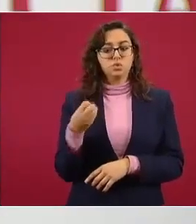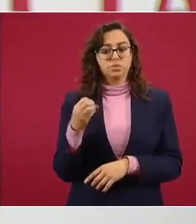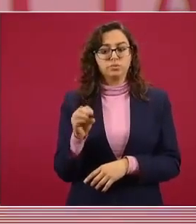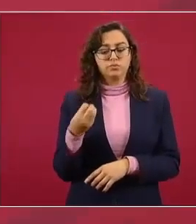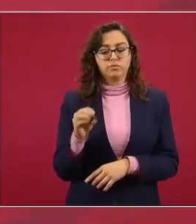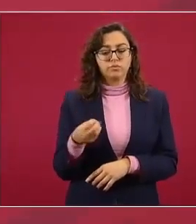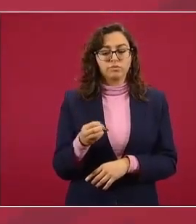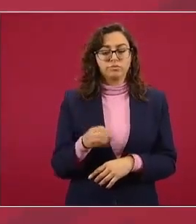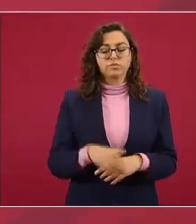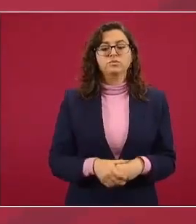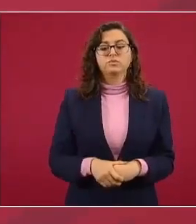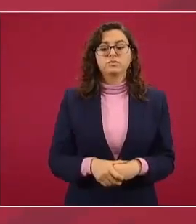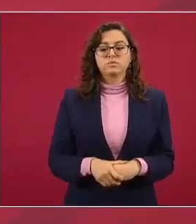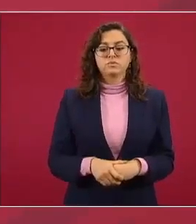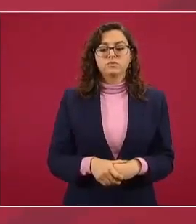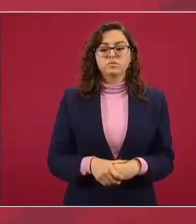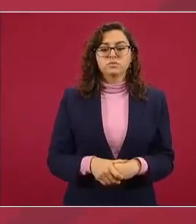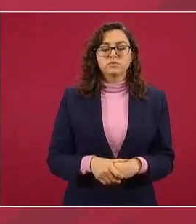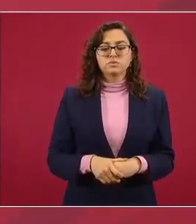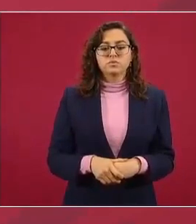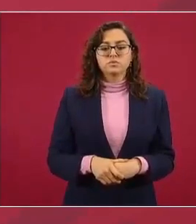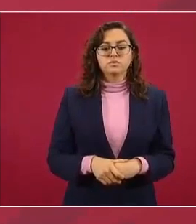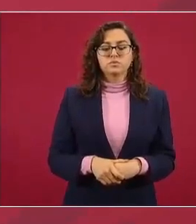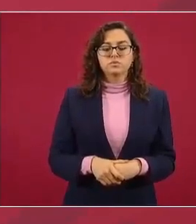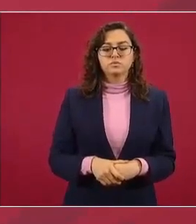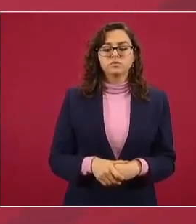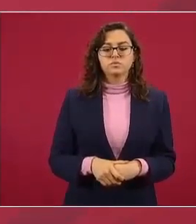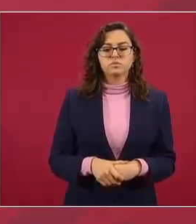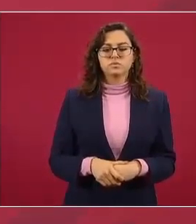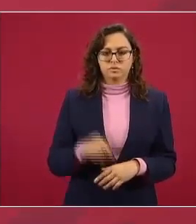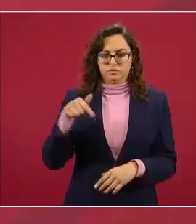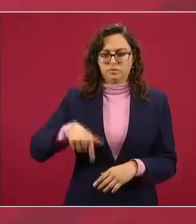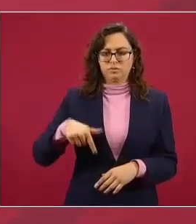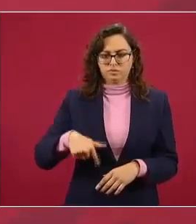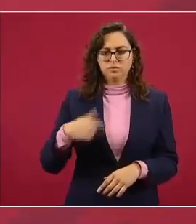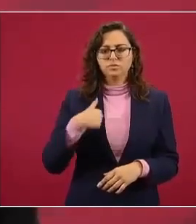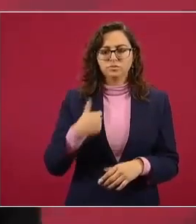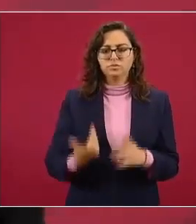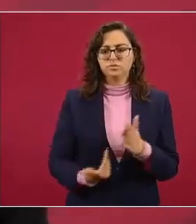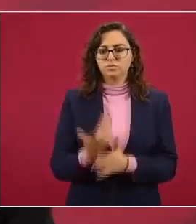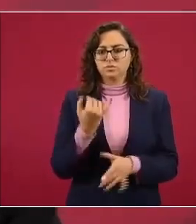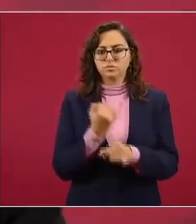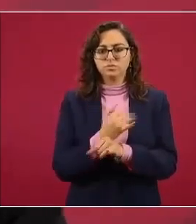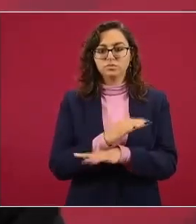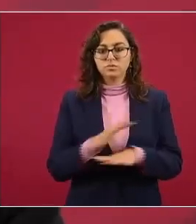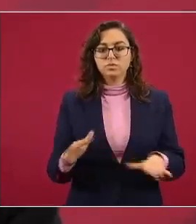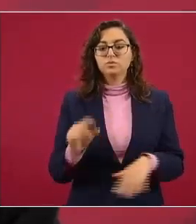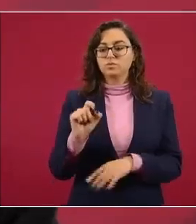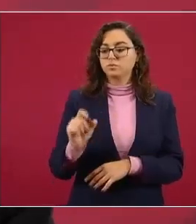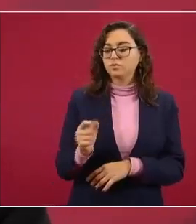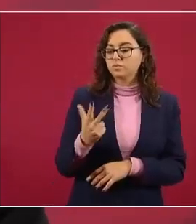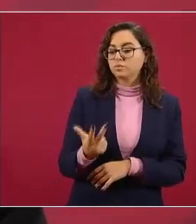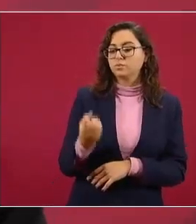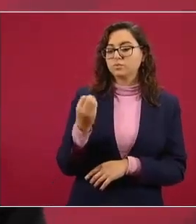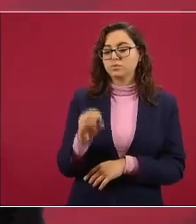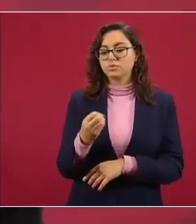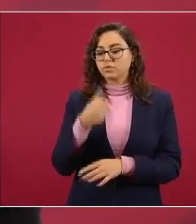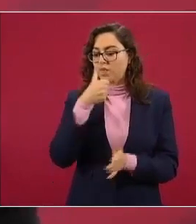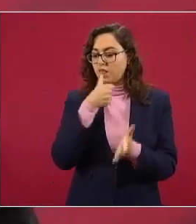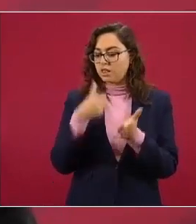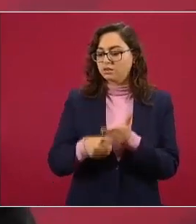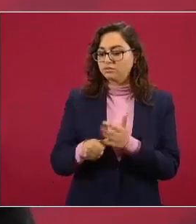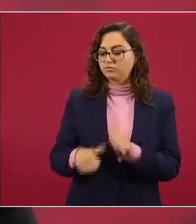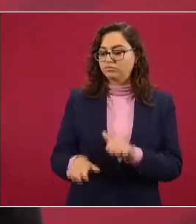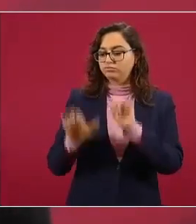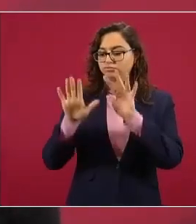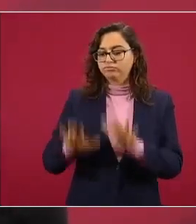el gobierno de México envió, como informé aquí en la mañanera, una nota diplomática a la embajada de